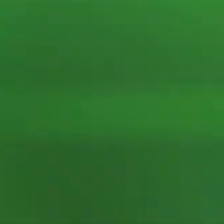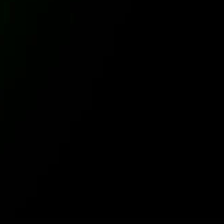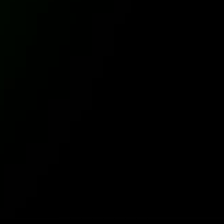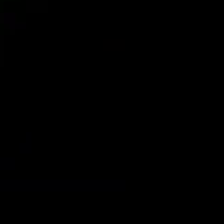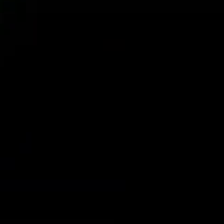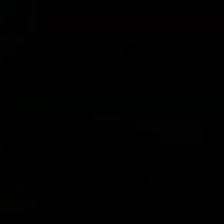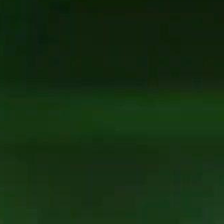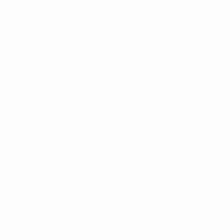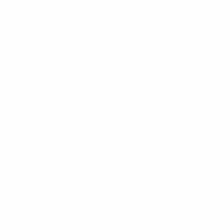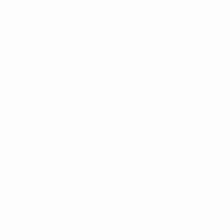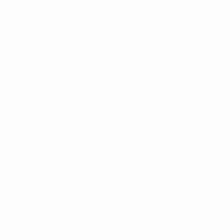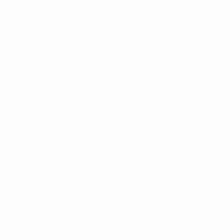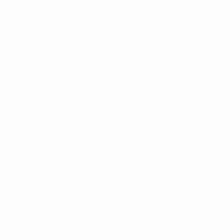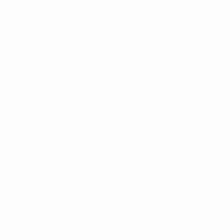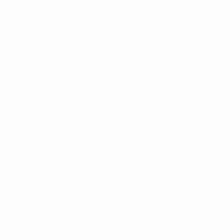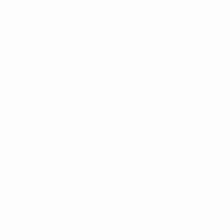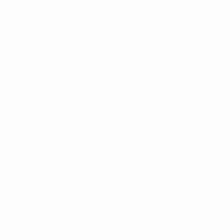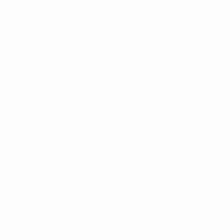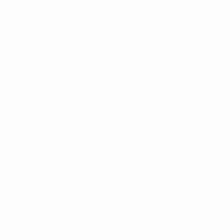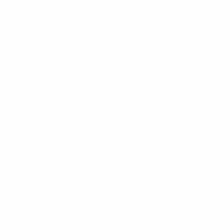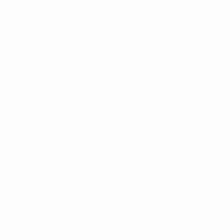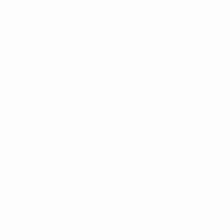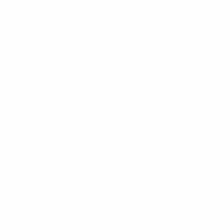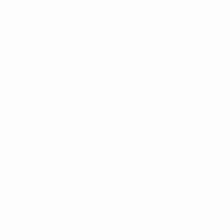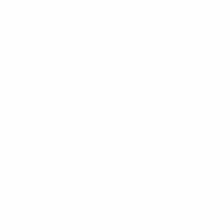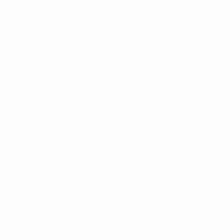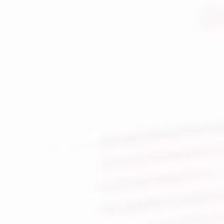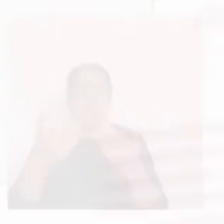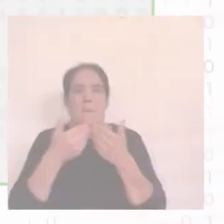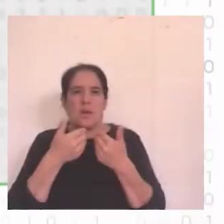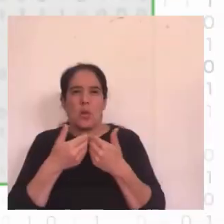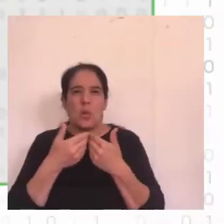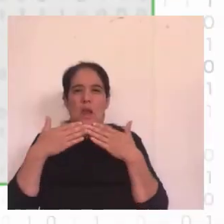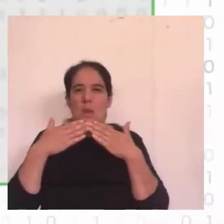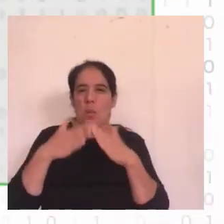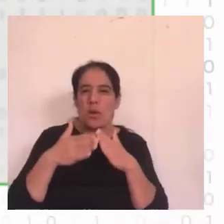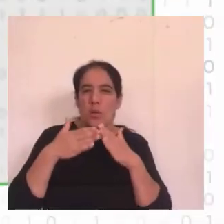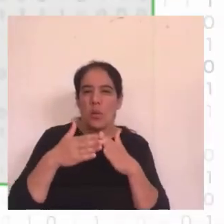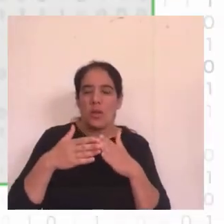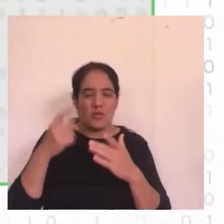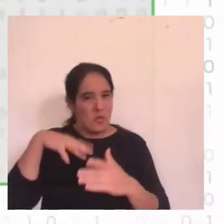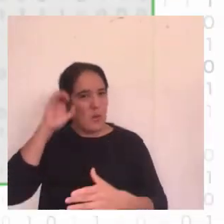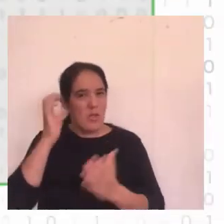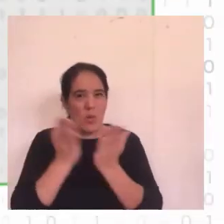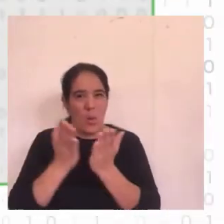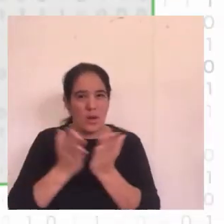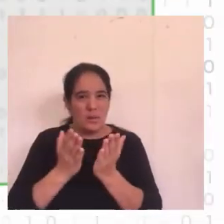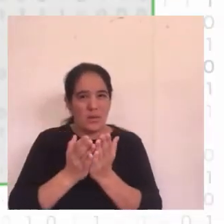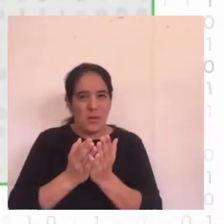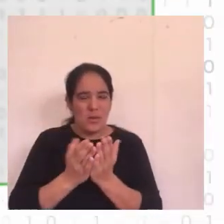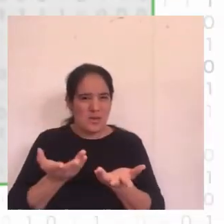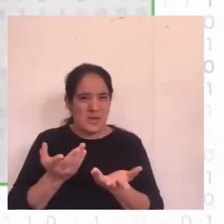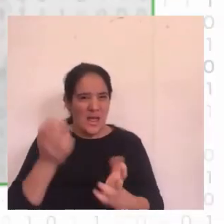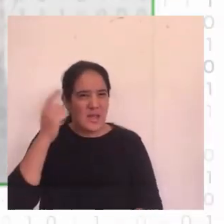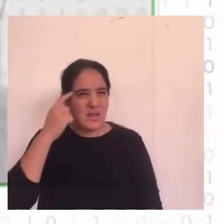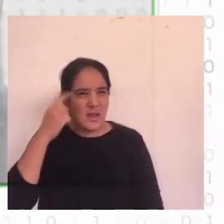soñada la presentación y bueno y ahí nos queda la pregunta que me hace recordar un libro que leí el año pasado si es si la inteligencia artificial puede